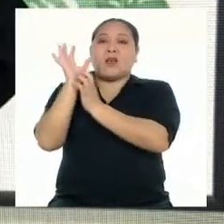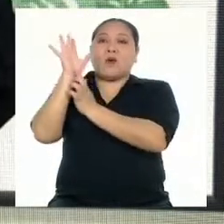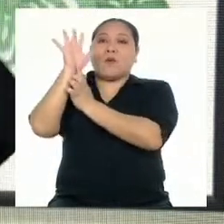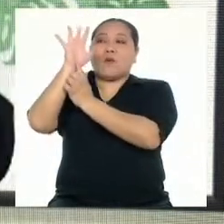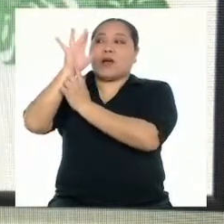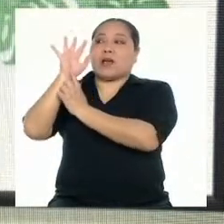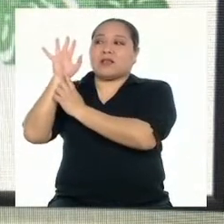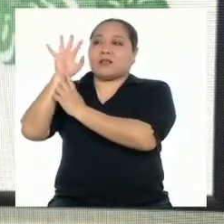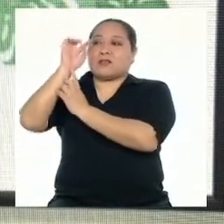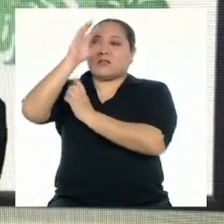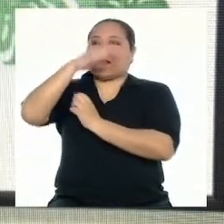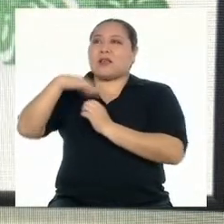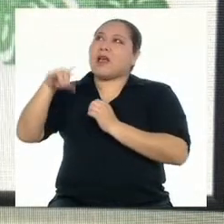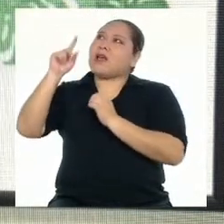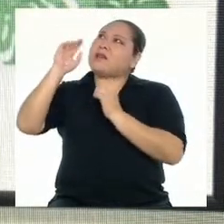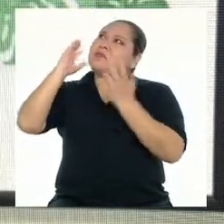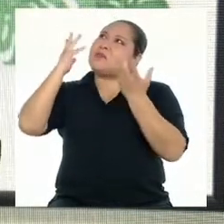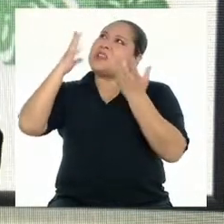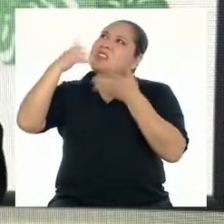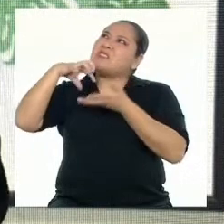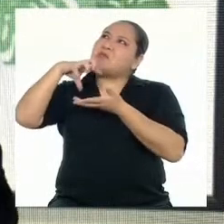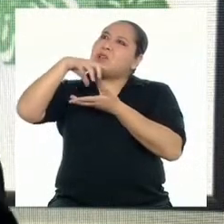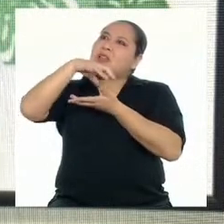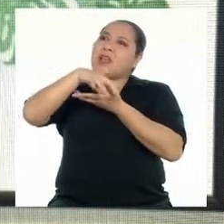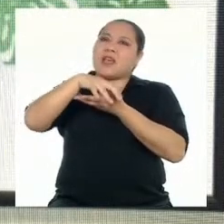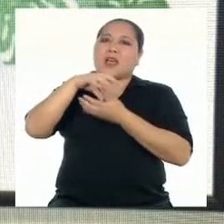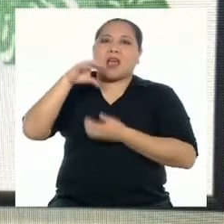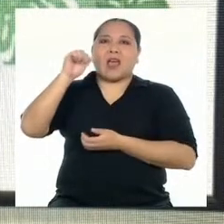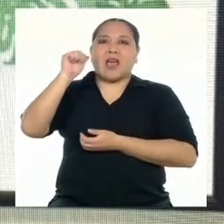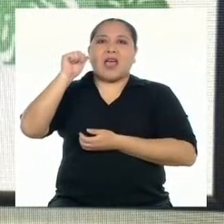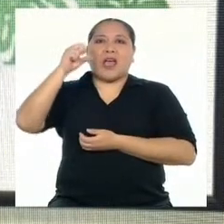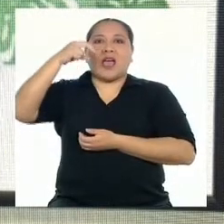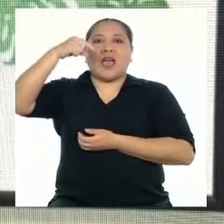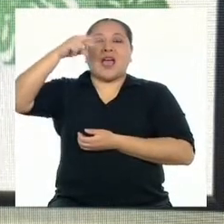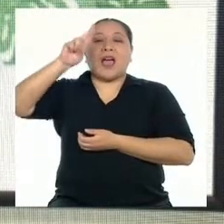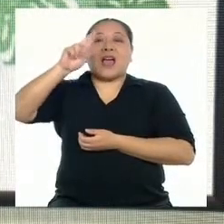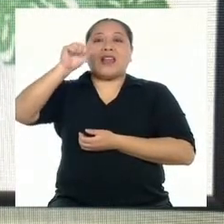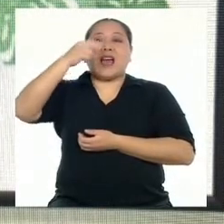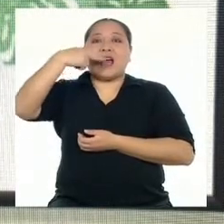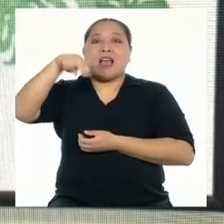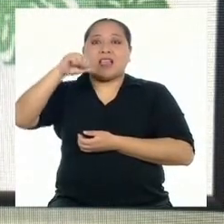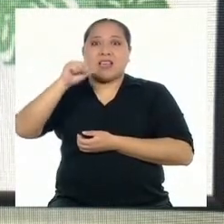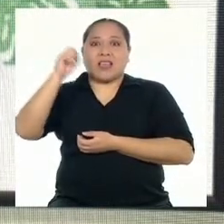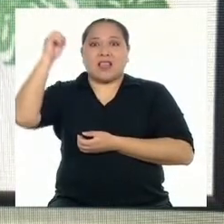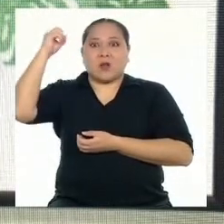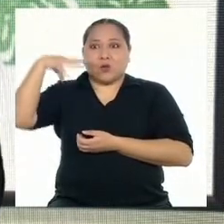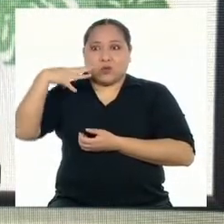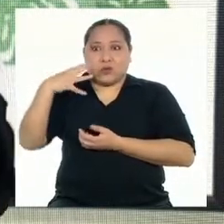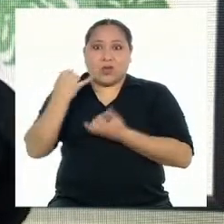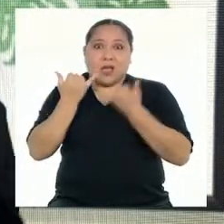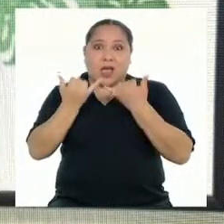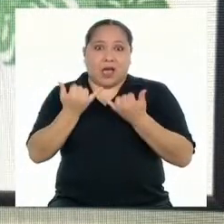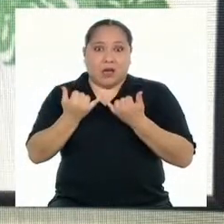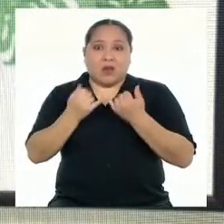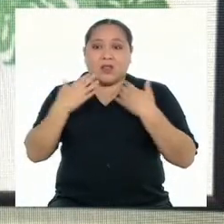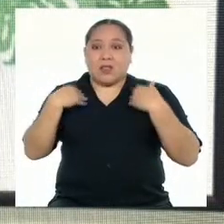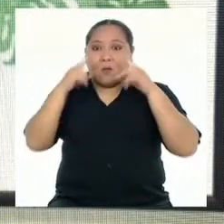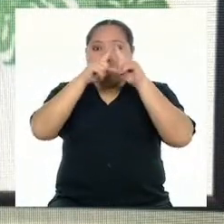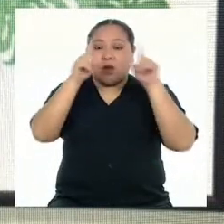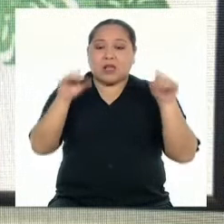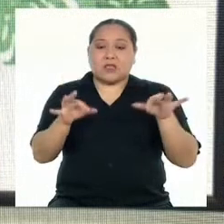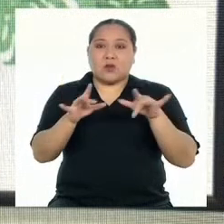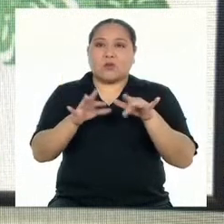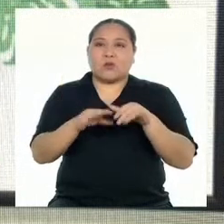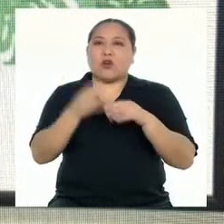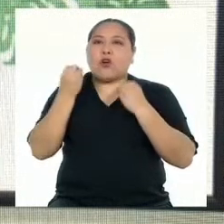en muchos brazos y alguien dijo, se parece a una araña. Y empezó a llamarse araña de luz. Aún ahora, tenemos las computadoras